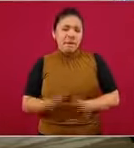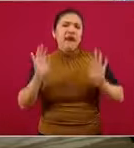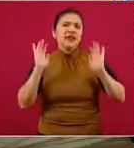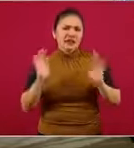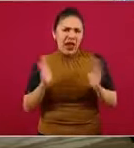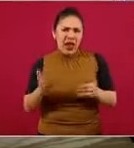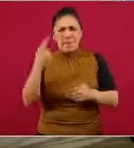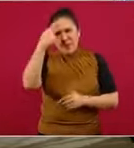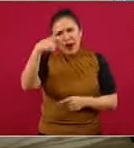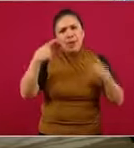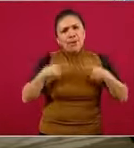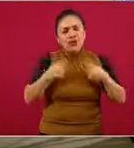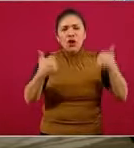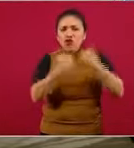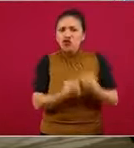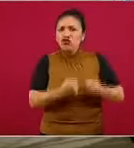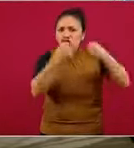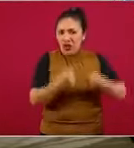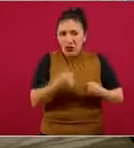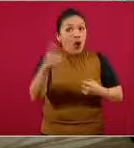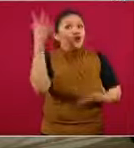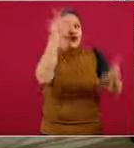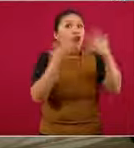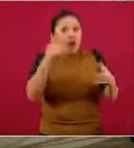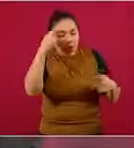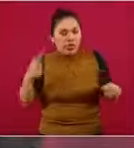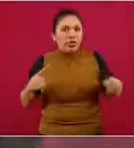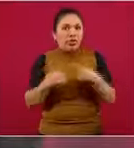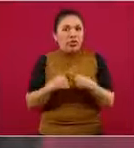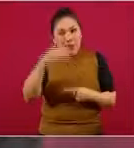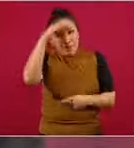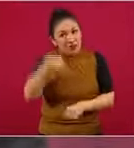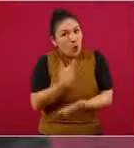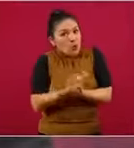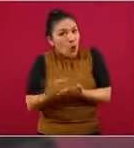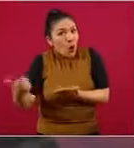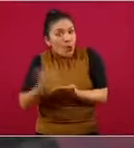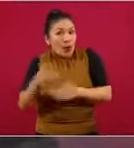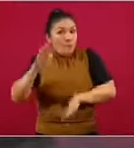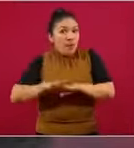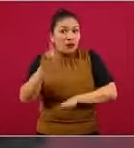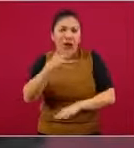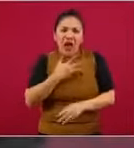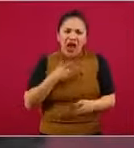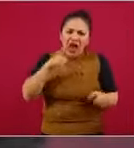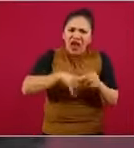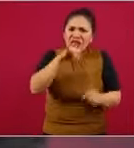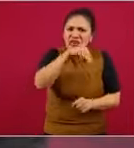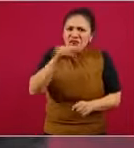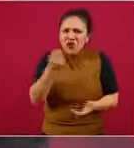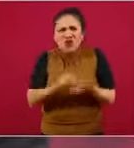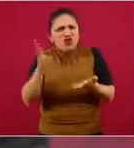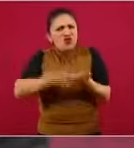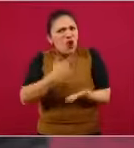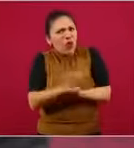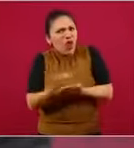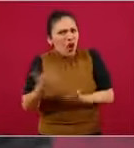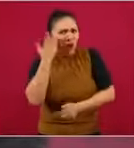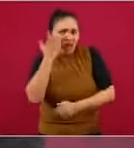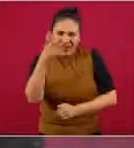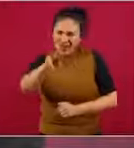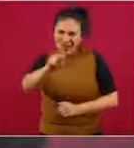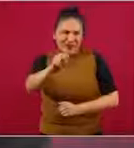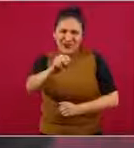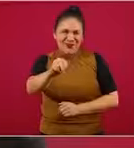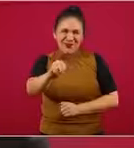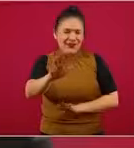personas aseguradas, no se vaya a confundir pensando que le van a cobrar cuotas, si usted es derechaviente del Seguro Social o del Issste o de Pemex, no